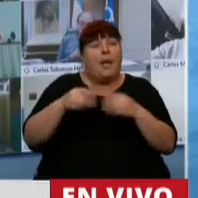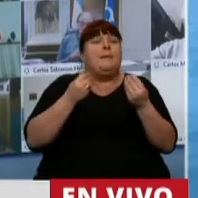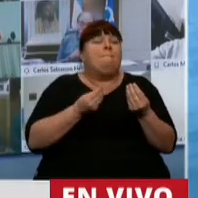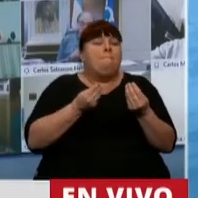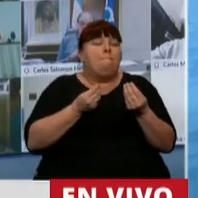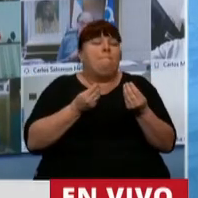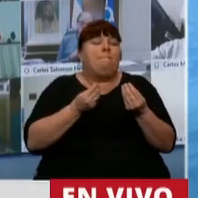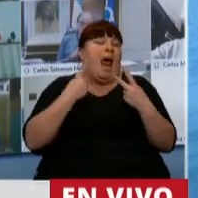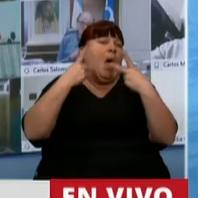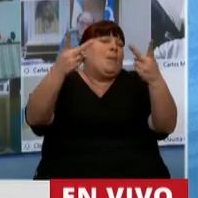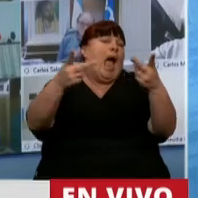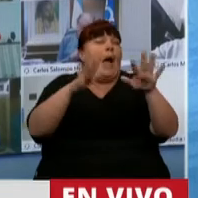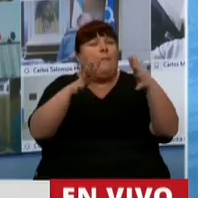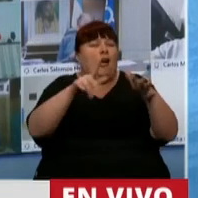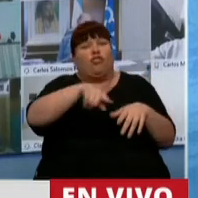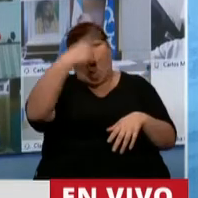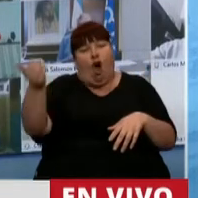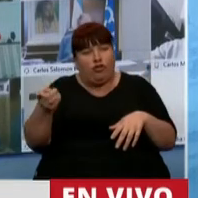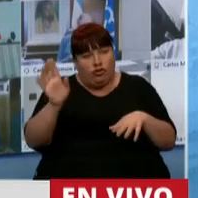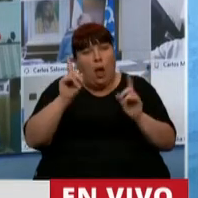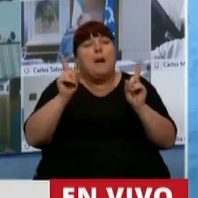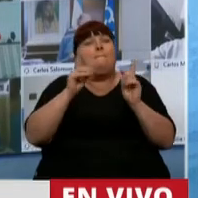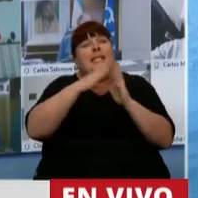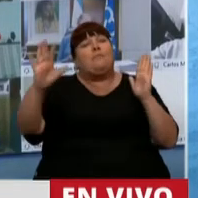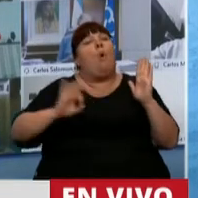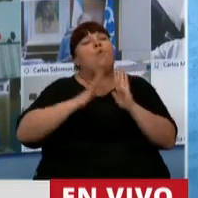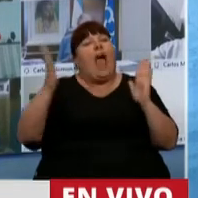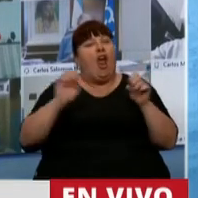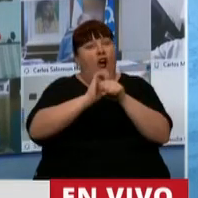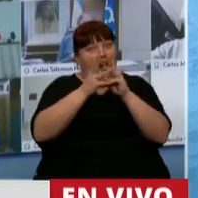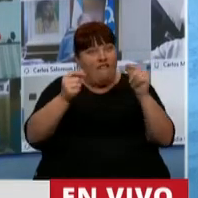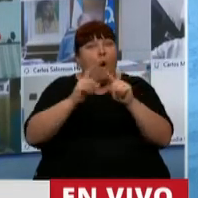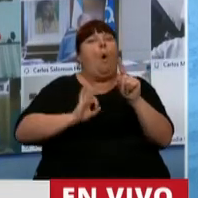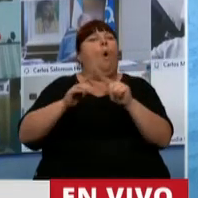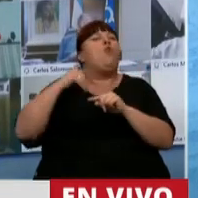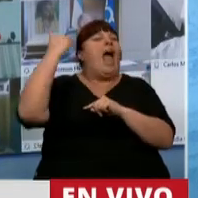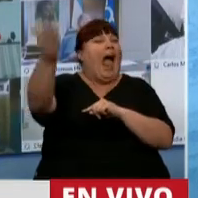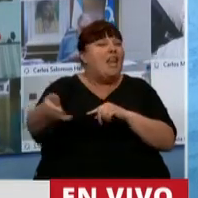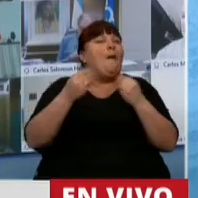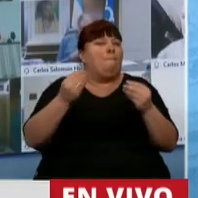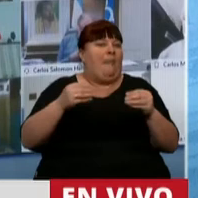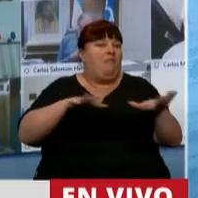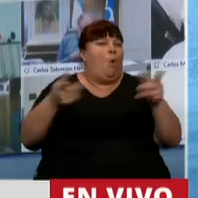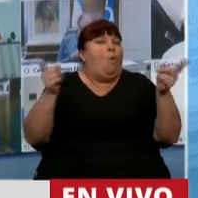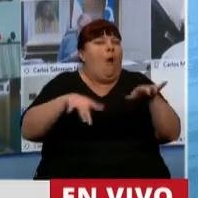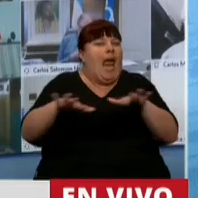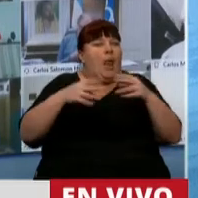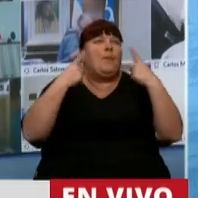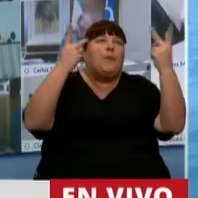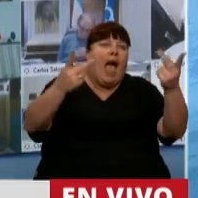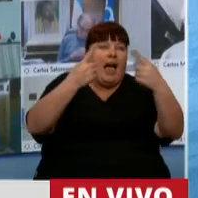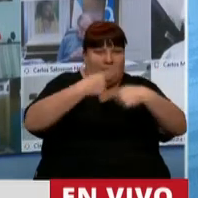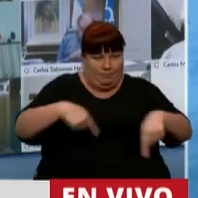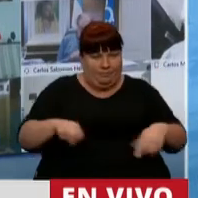un viaje similar durante los 12 meses siguientes a que puedan iniciarse las actividades de viaje